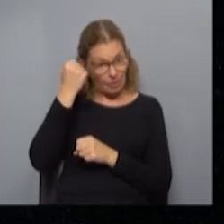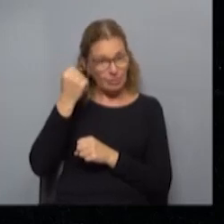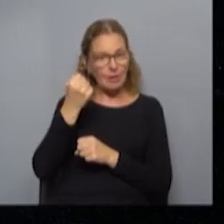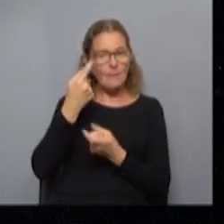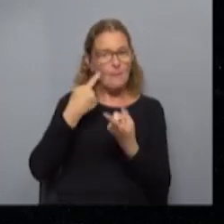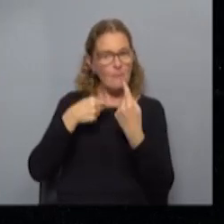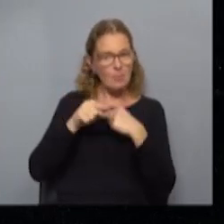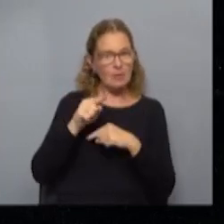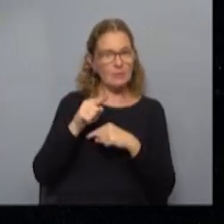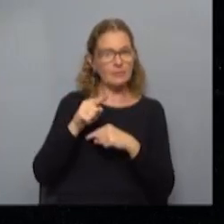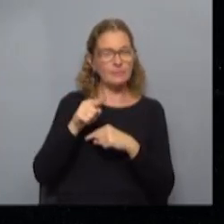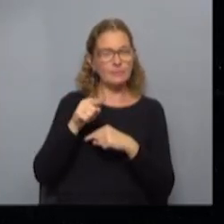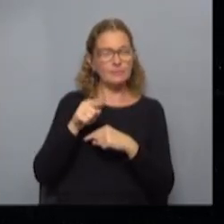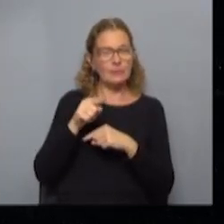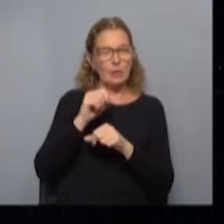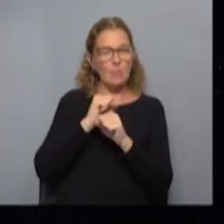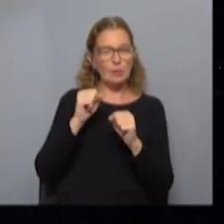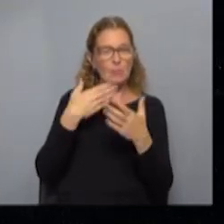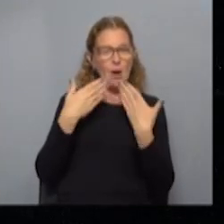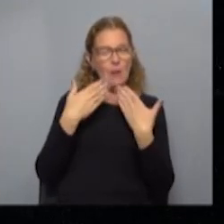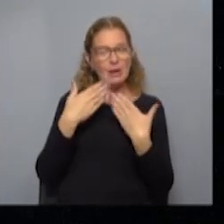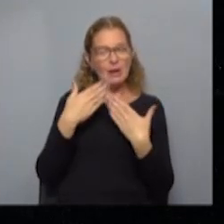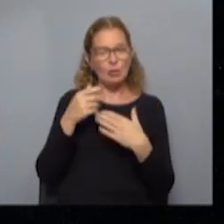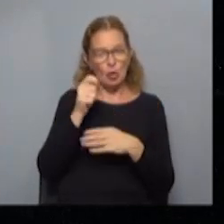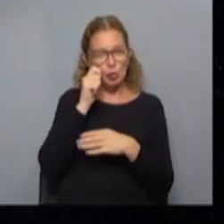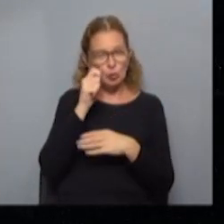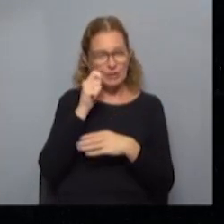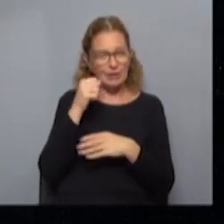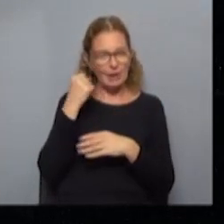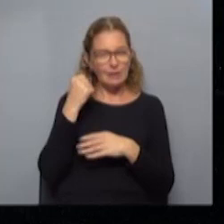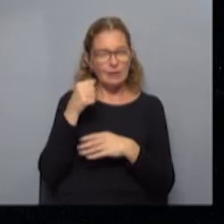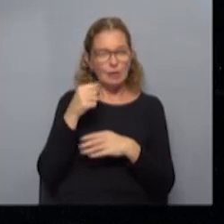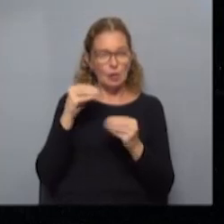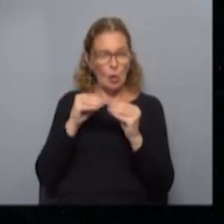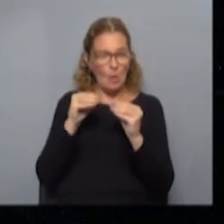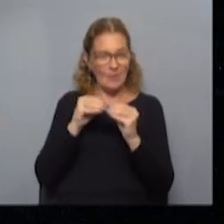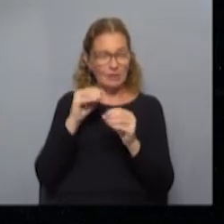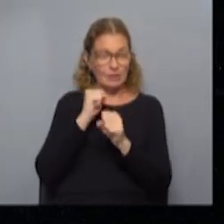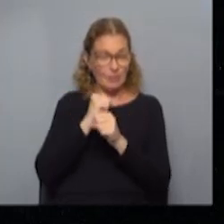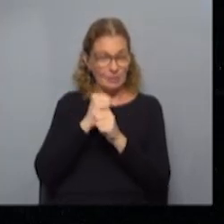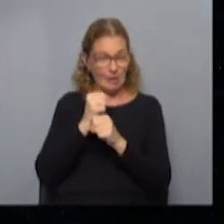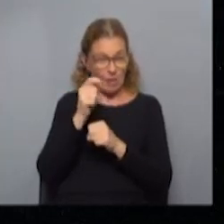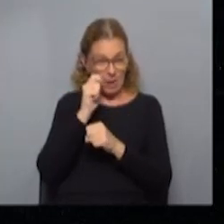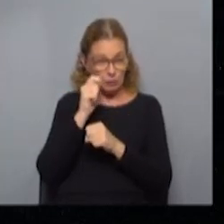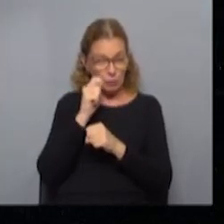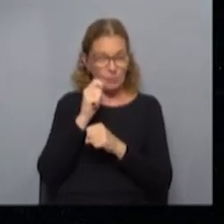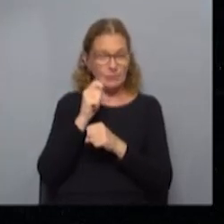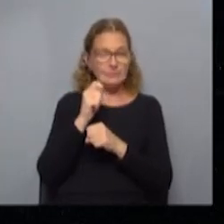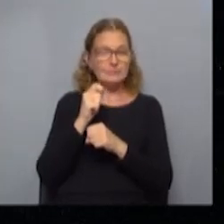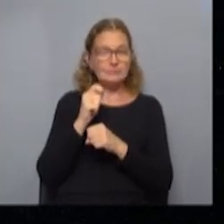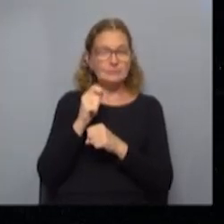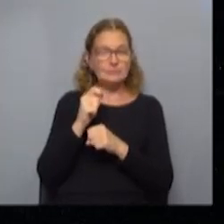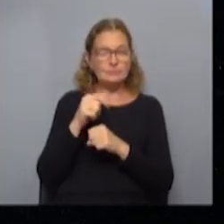pero lo que pudimos hablar con los operadores turísticos y con los compañeros nuestros que están en turismo es que